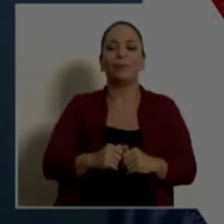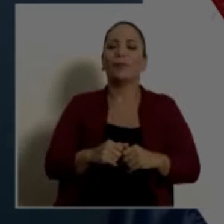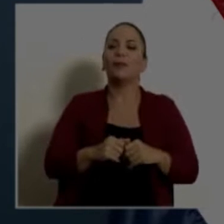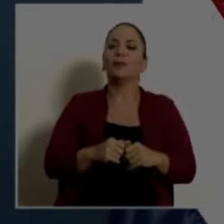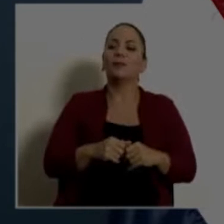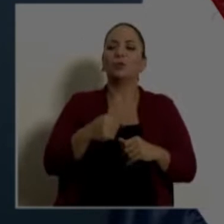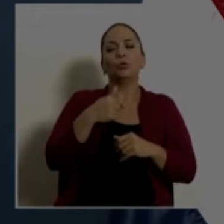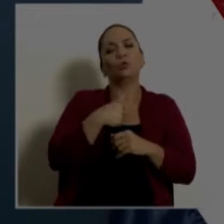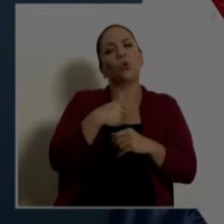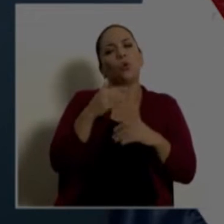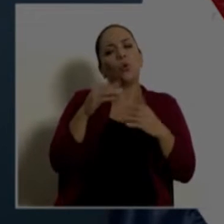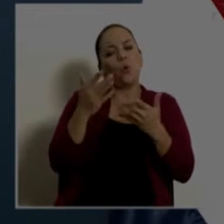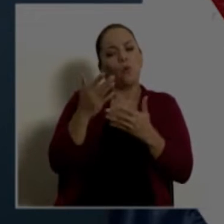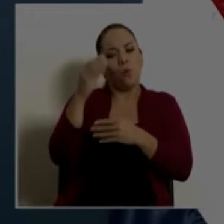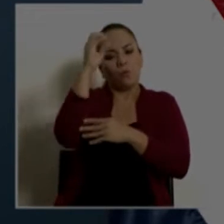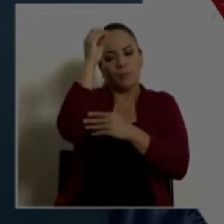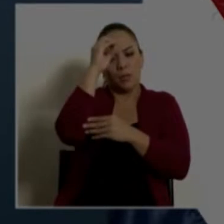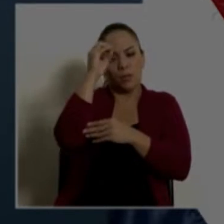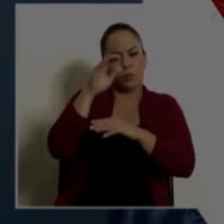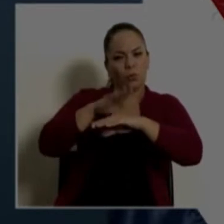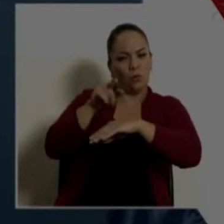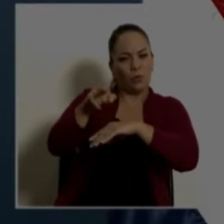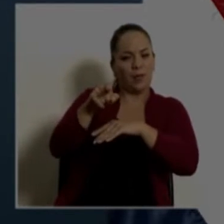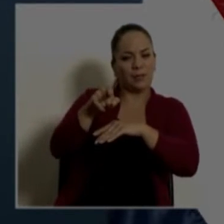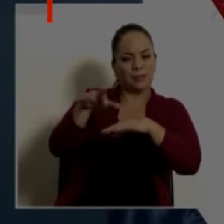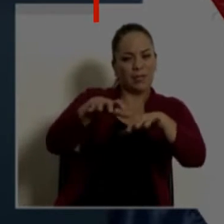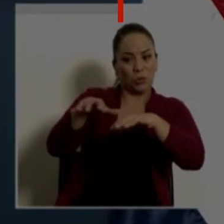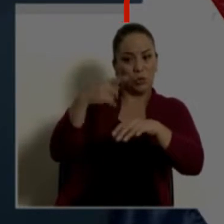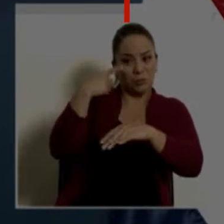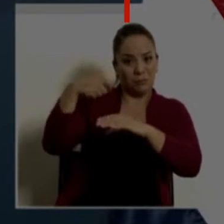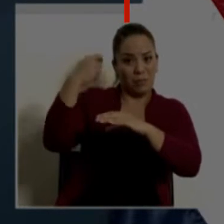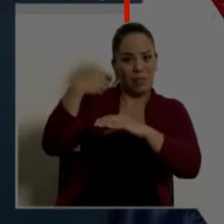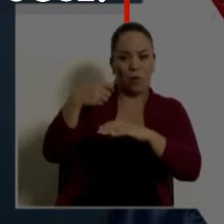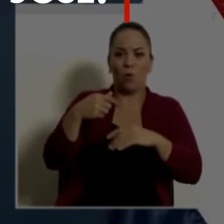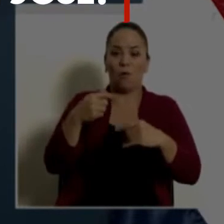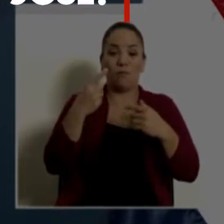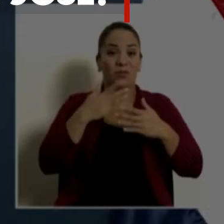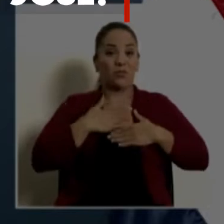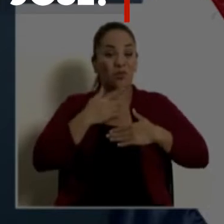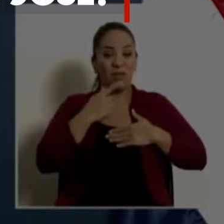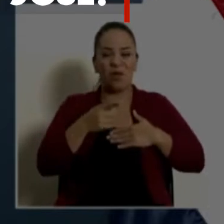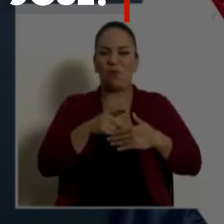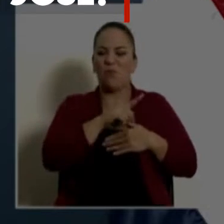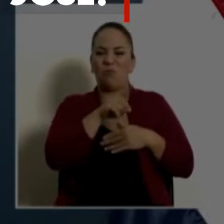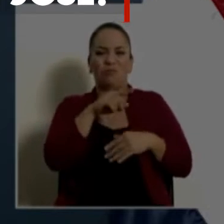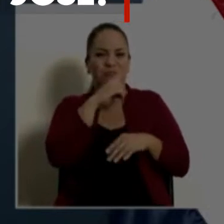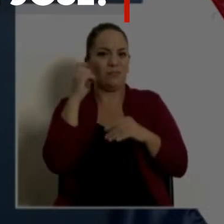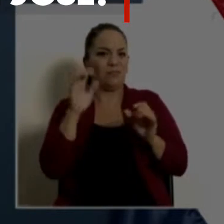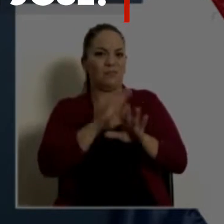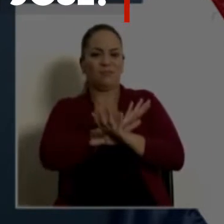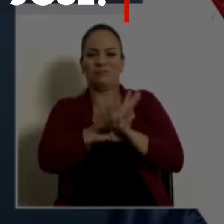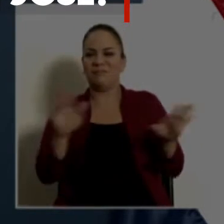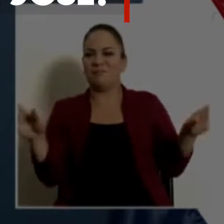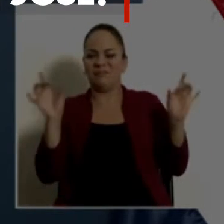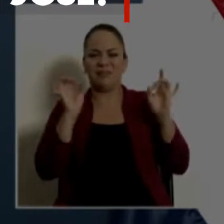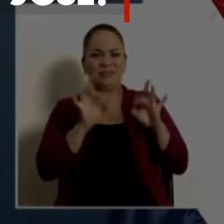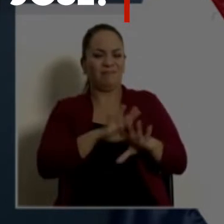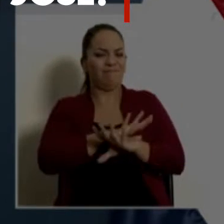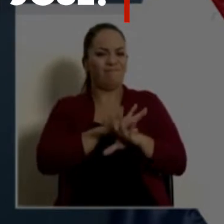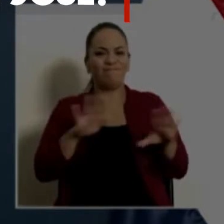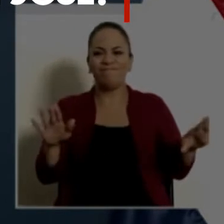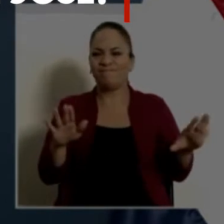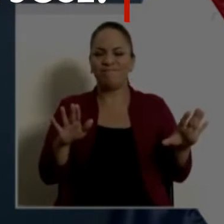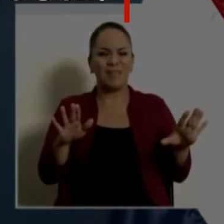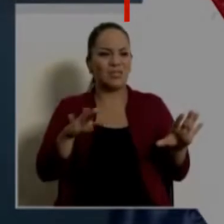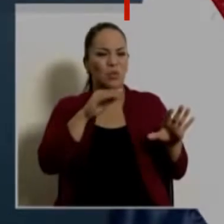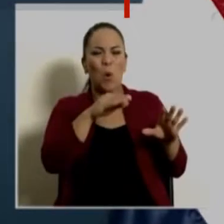¿Cómo califico las acciones que reflejan el video? Como absolutamente desagradables, ofensivas a la